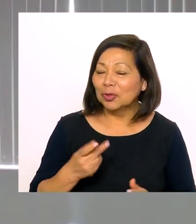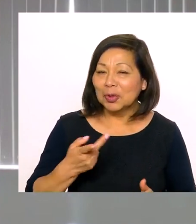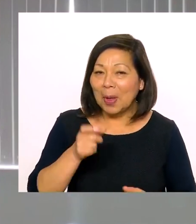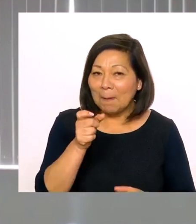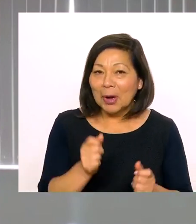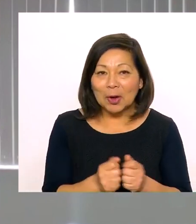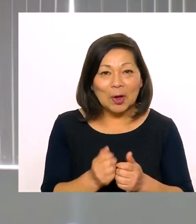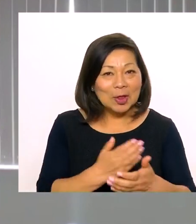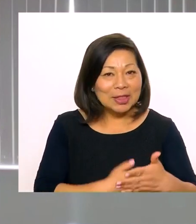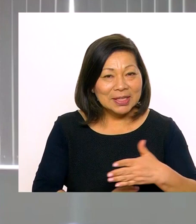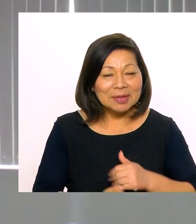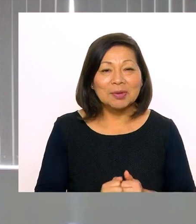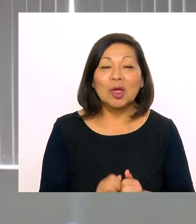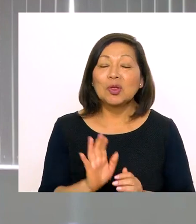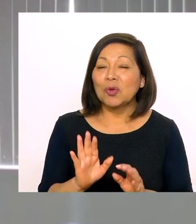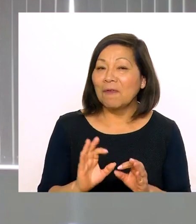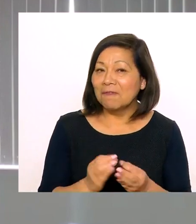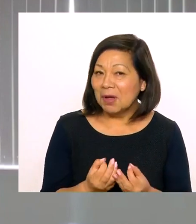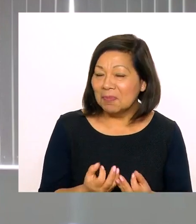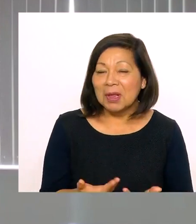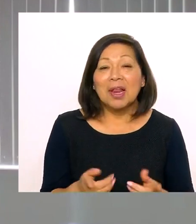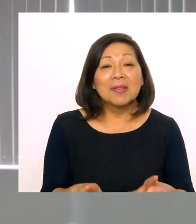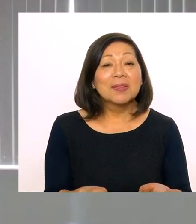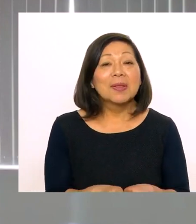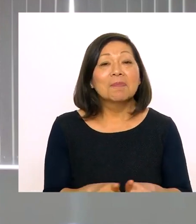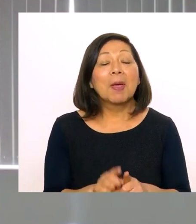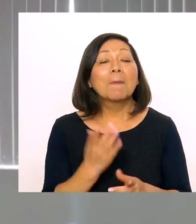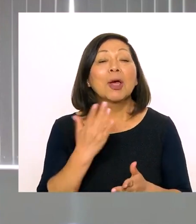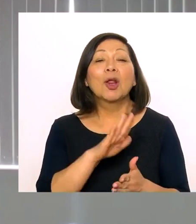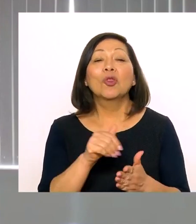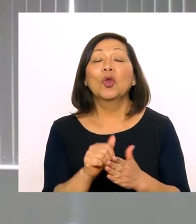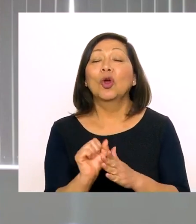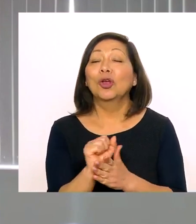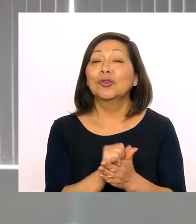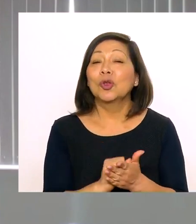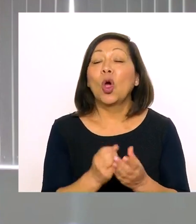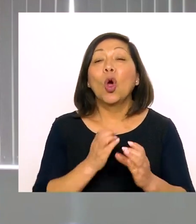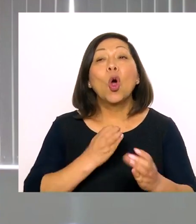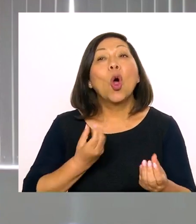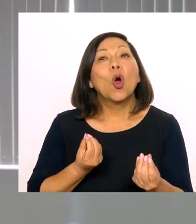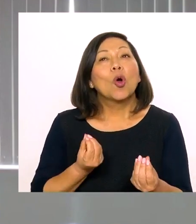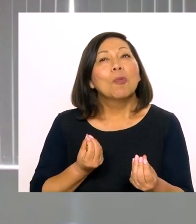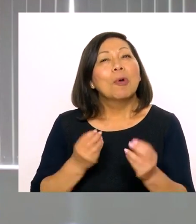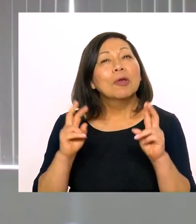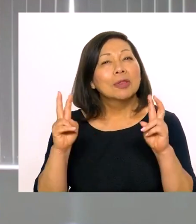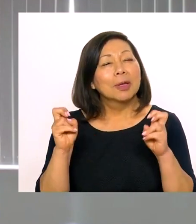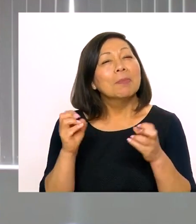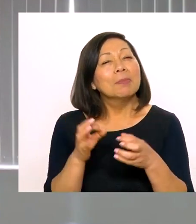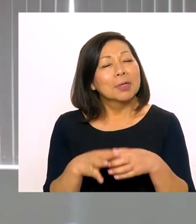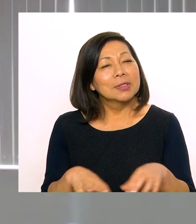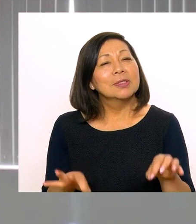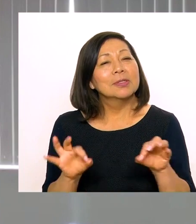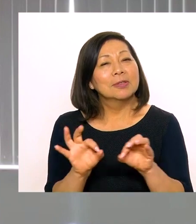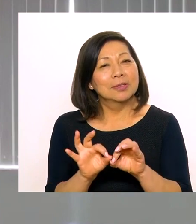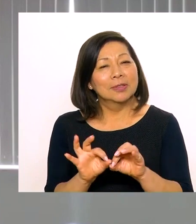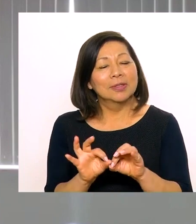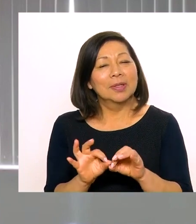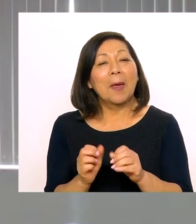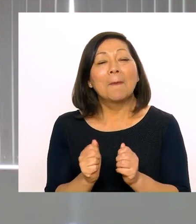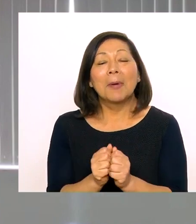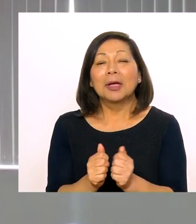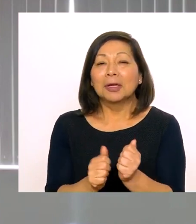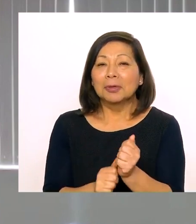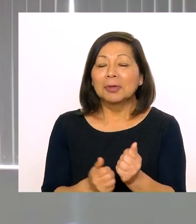solamente nuestras personas con discapacidad, a sus familiares, sobre todo para toda la sociedad, el cómo comunicar temas tan importantes para el desarrollo de